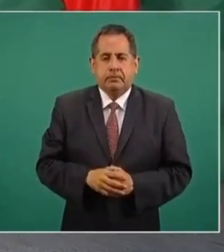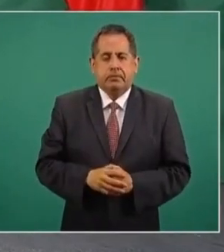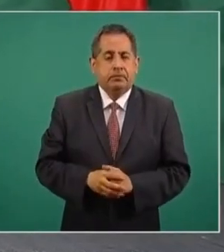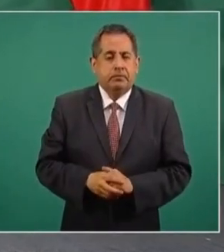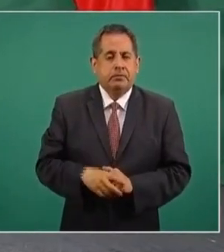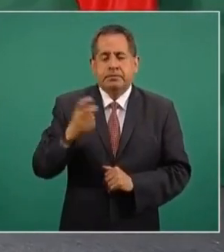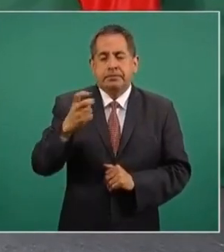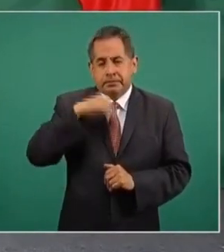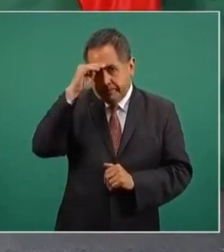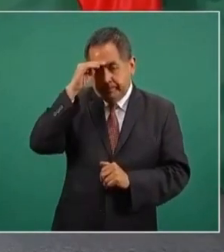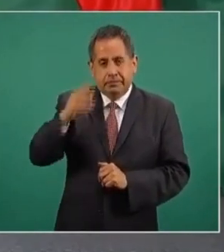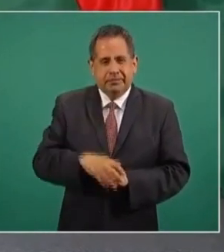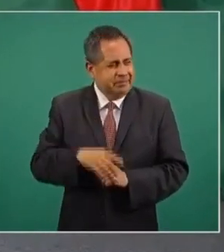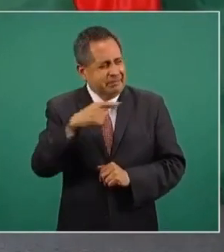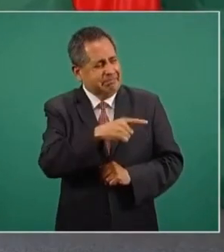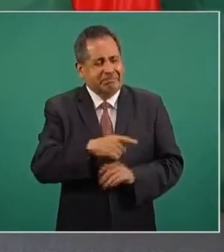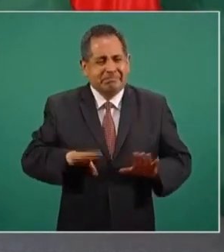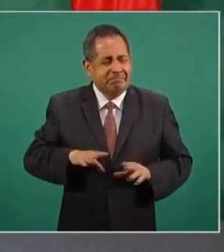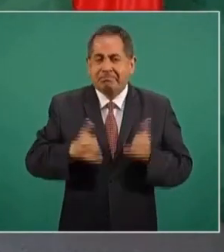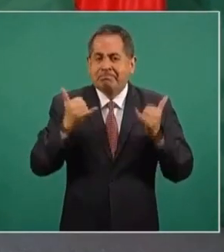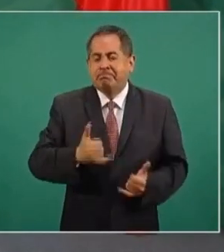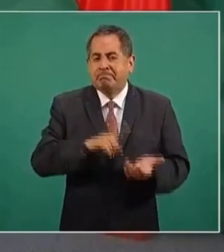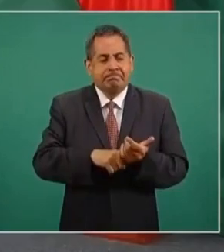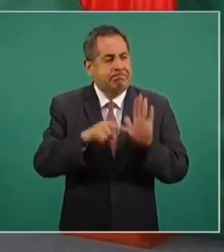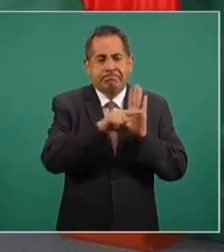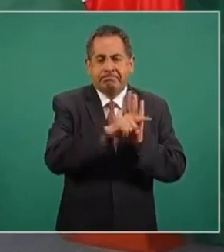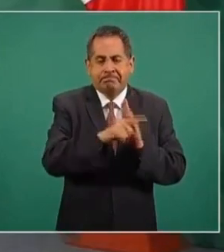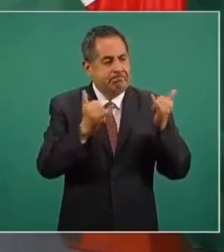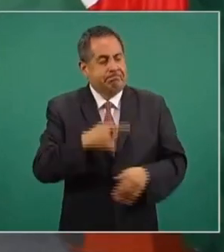Realmente es una actitud de mucha intolerancia.